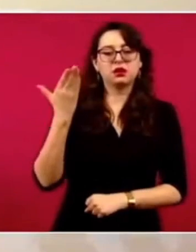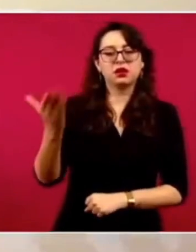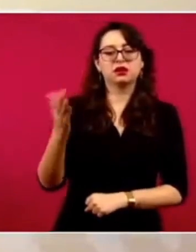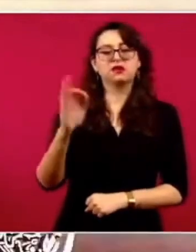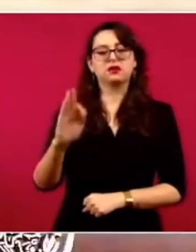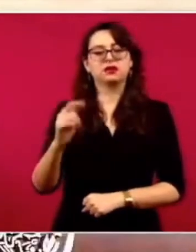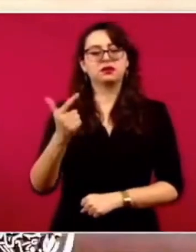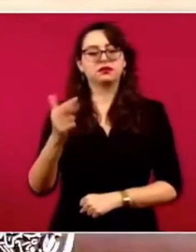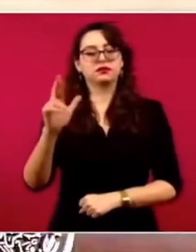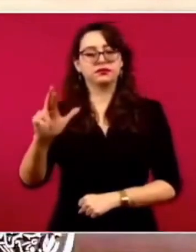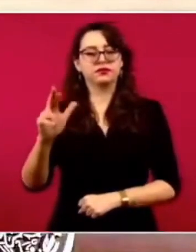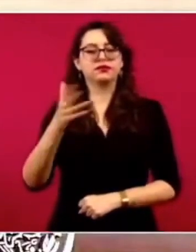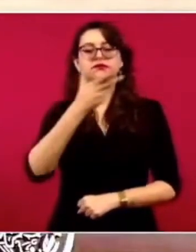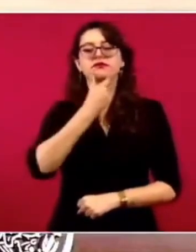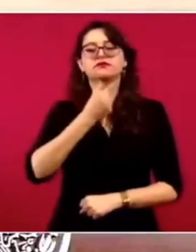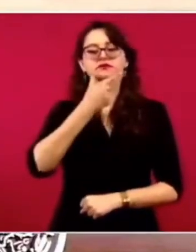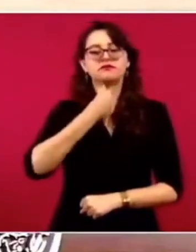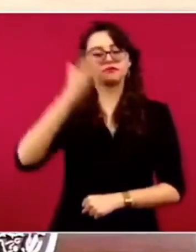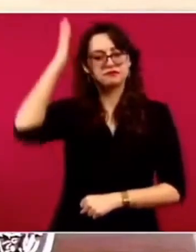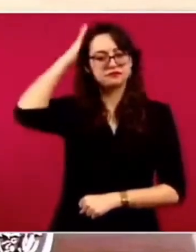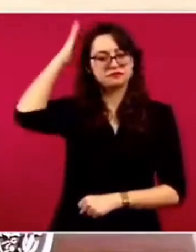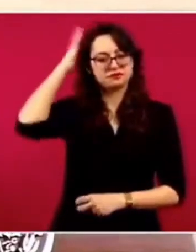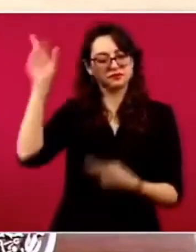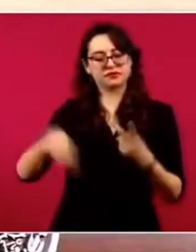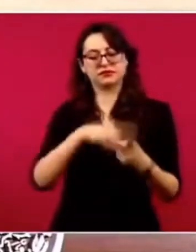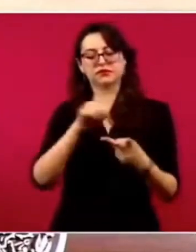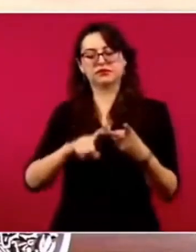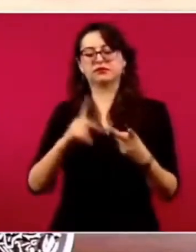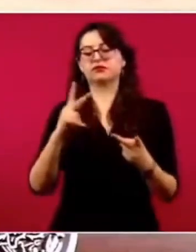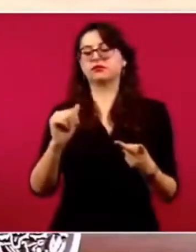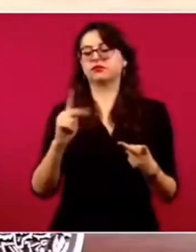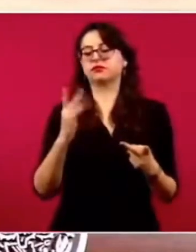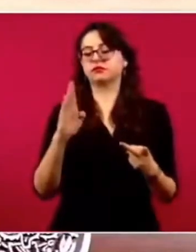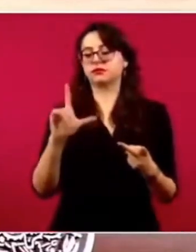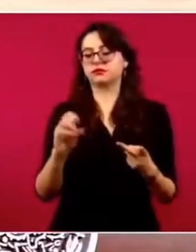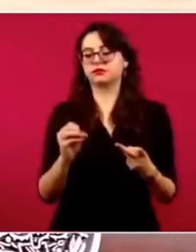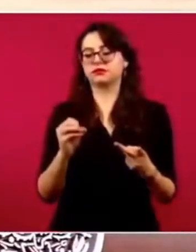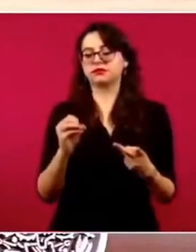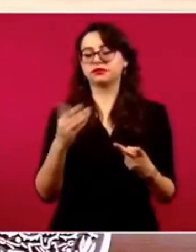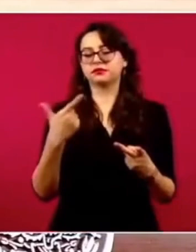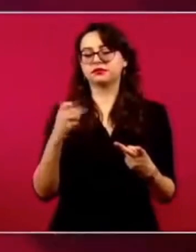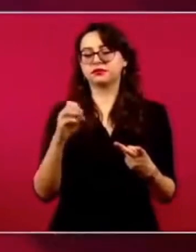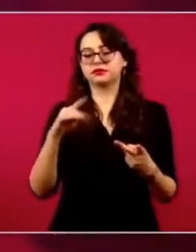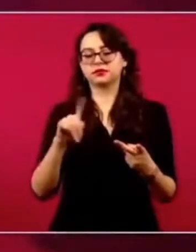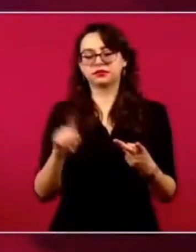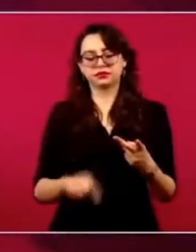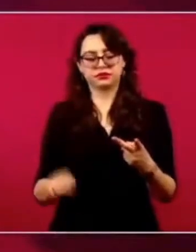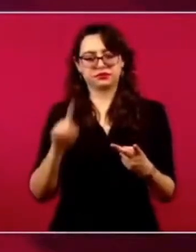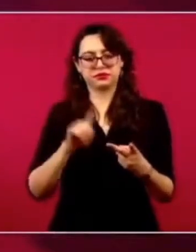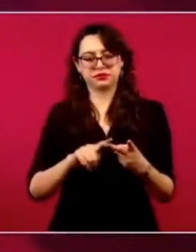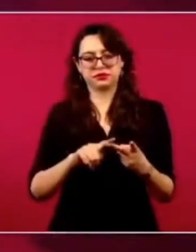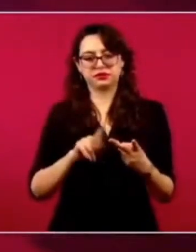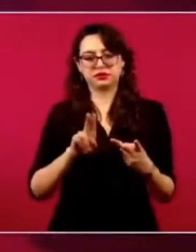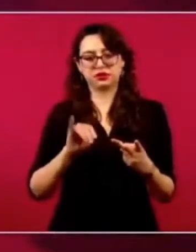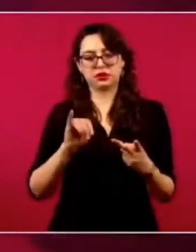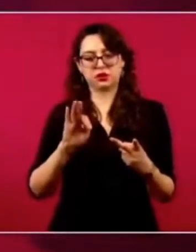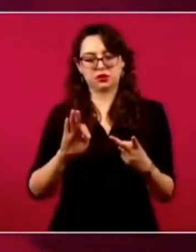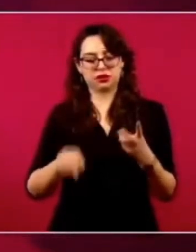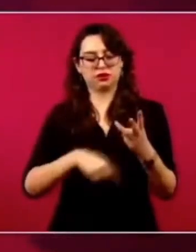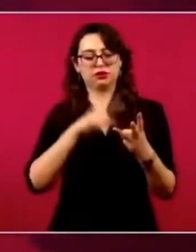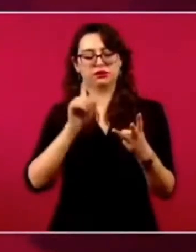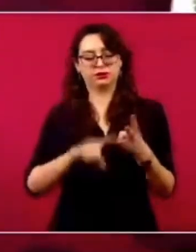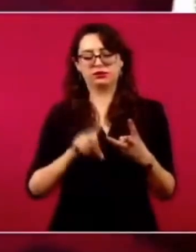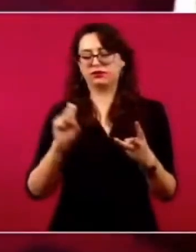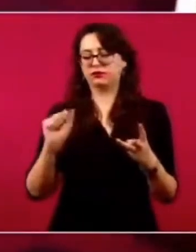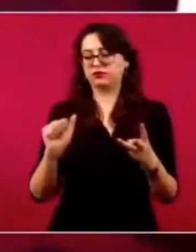y también a Pablo Gómez de Inteligencia Financiera y al director del SAT, que